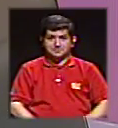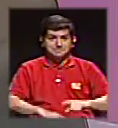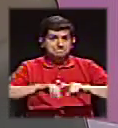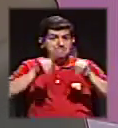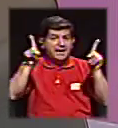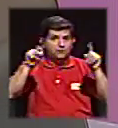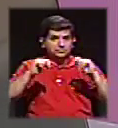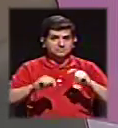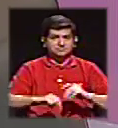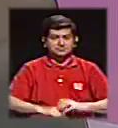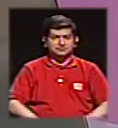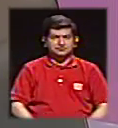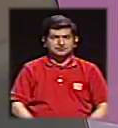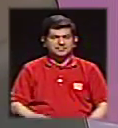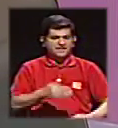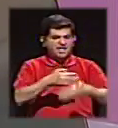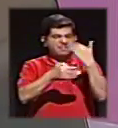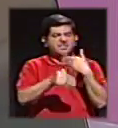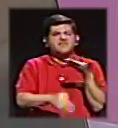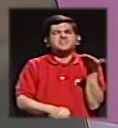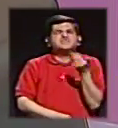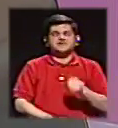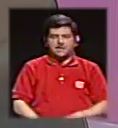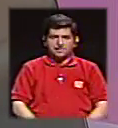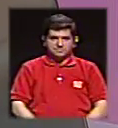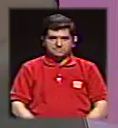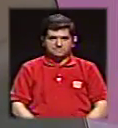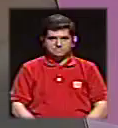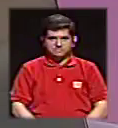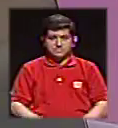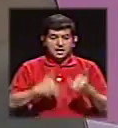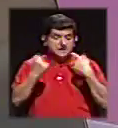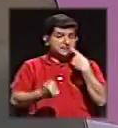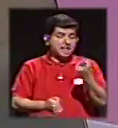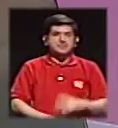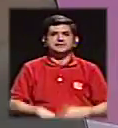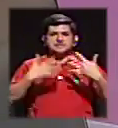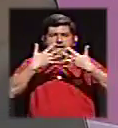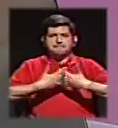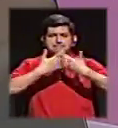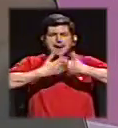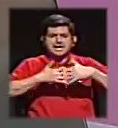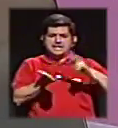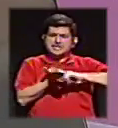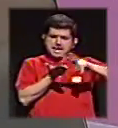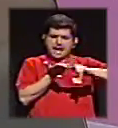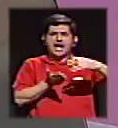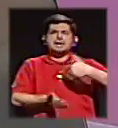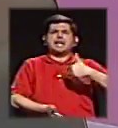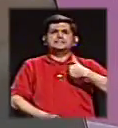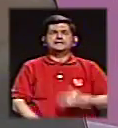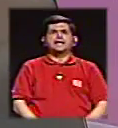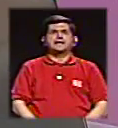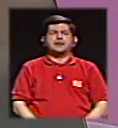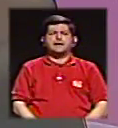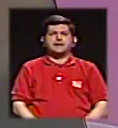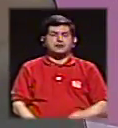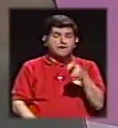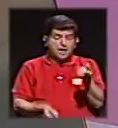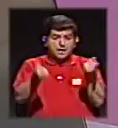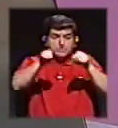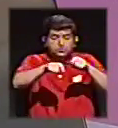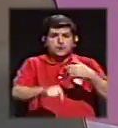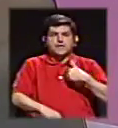Pero, ¿qué hay detrás? Es decir, hay un, ya dijimos, la Maquinaria de Liberación Nacional tiene una nómina